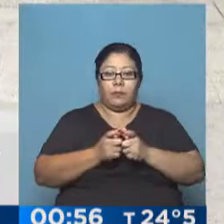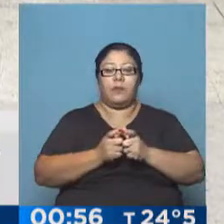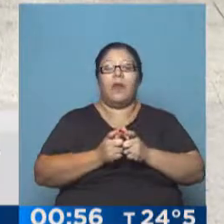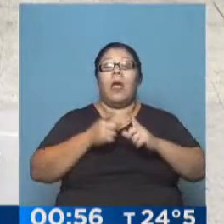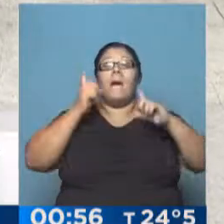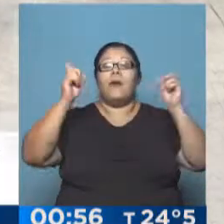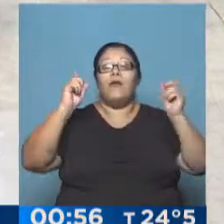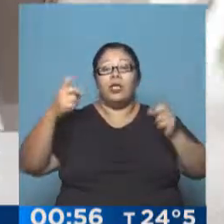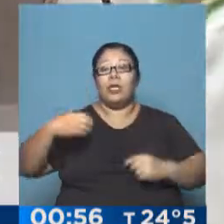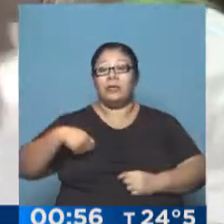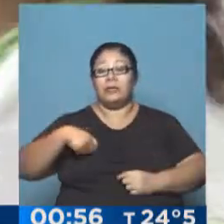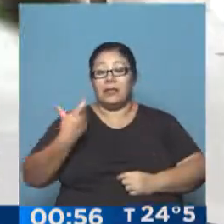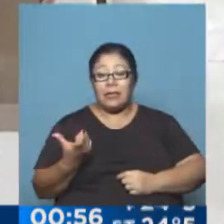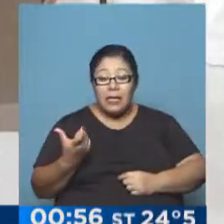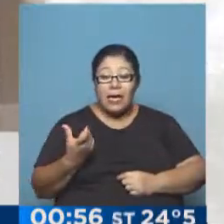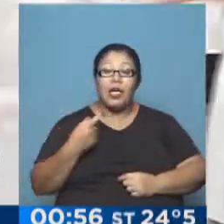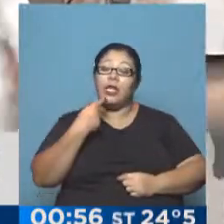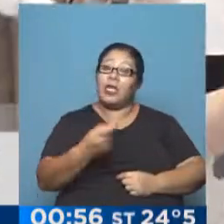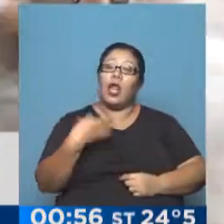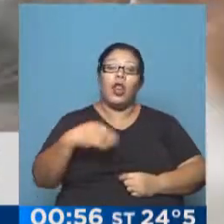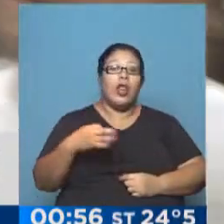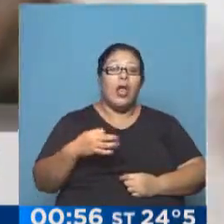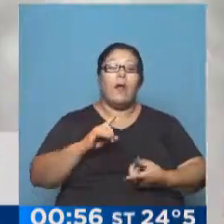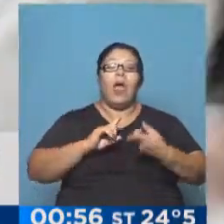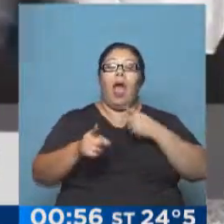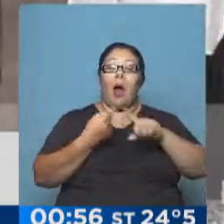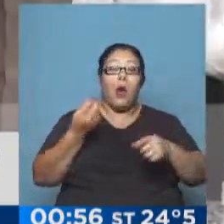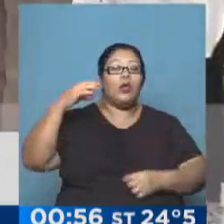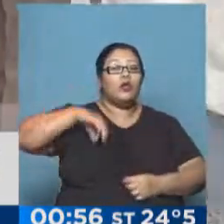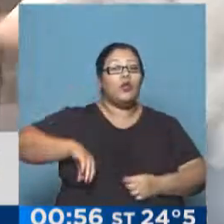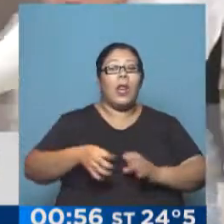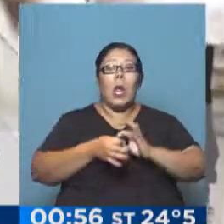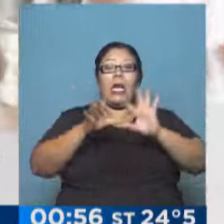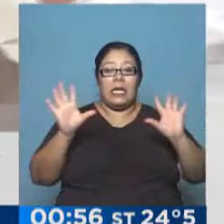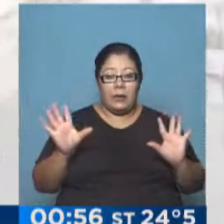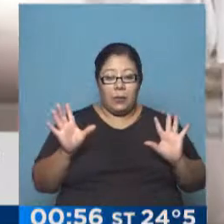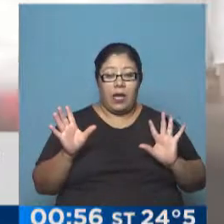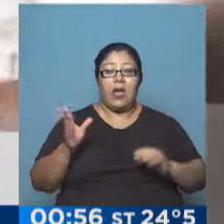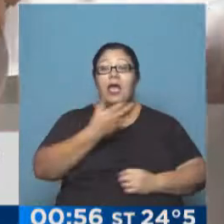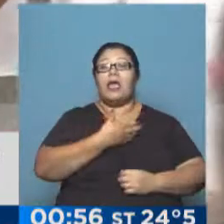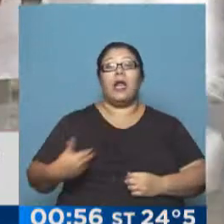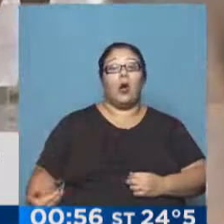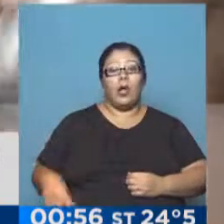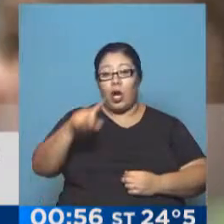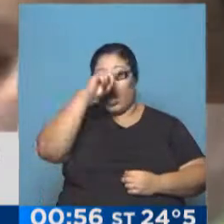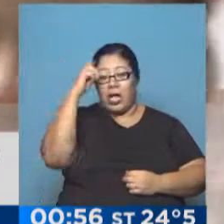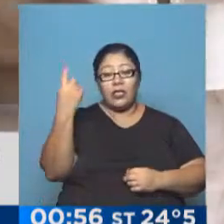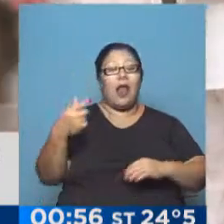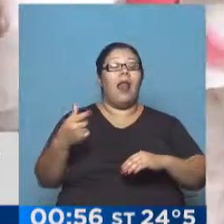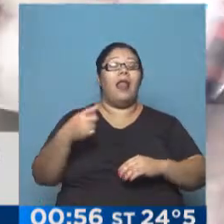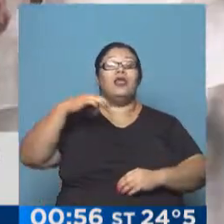piden mantener abiertas las paritarias y qué nación compense a las provincias para garantizar el básico. Compartimos testimonios.